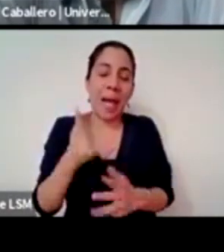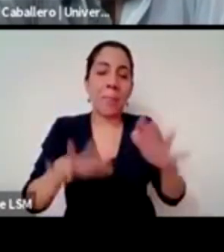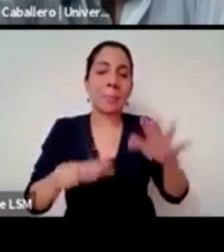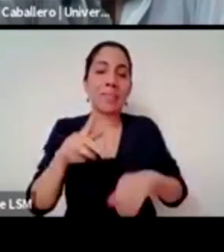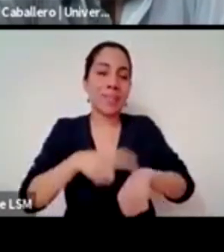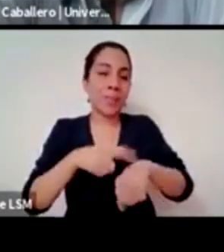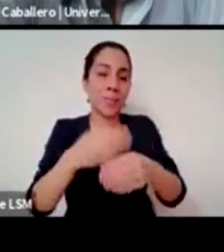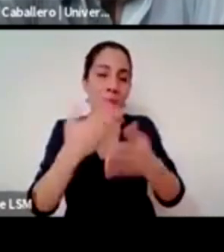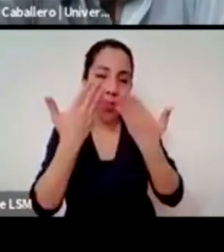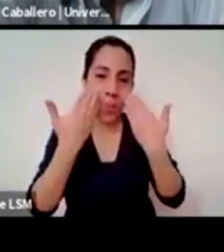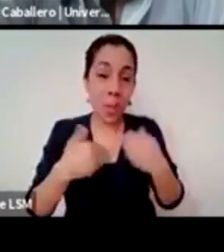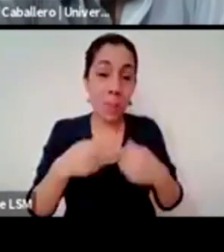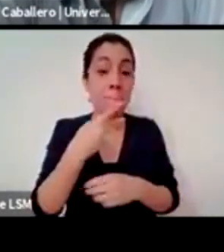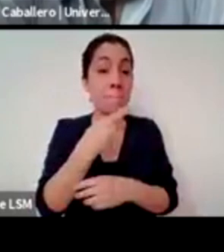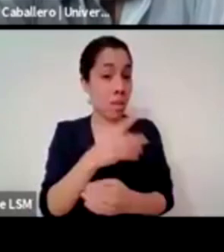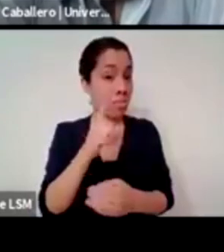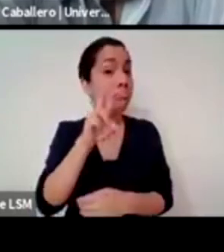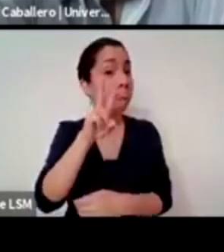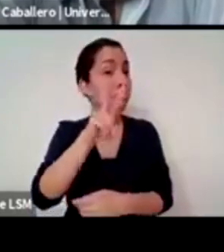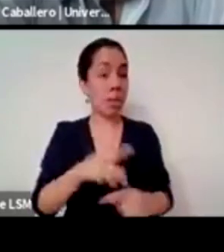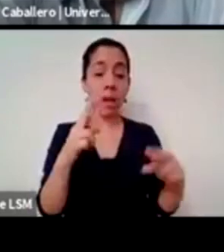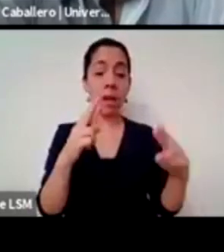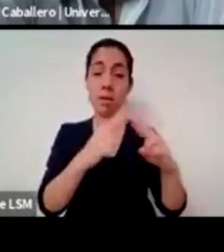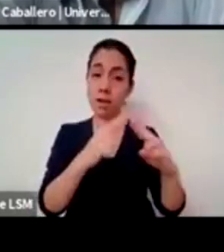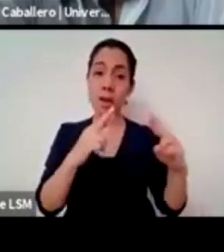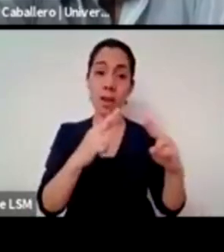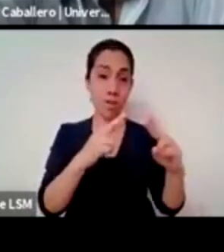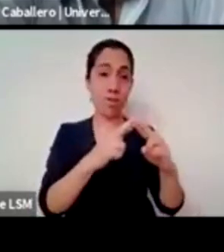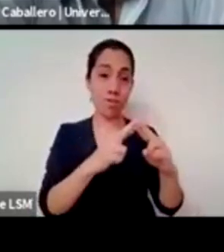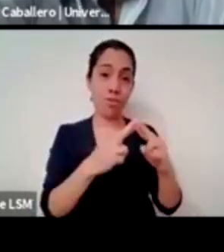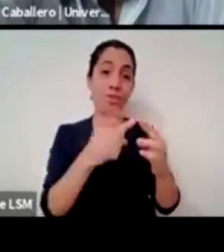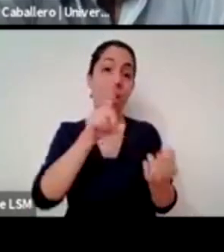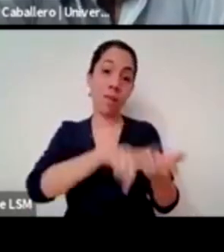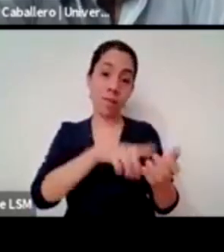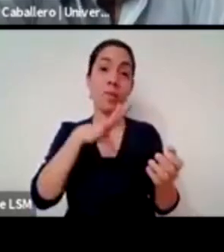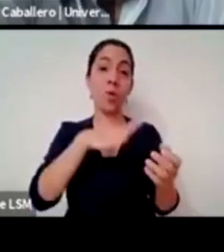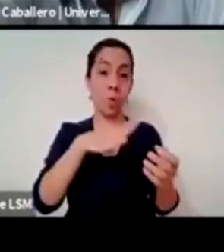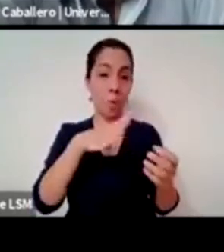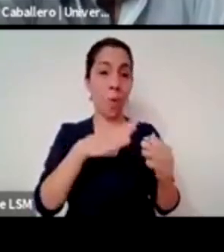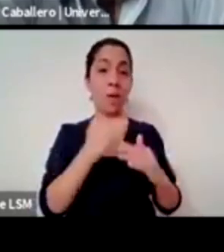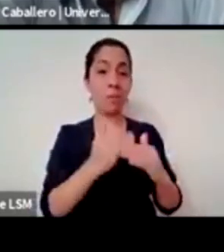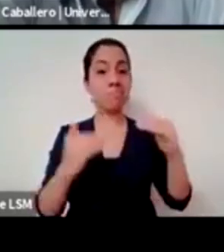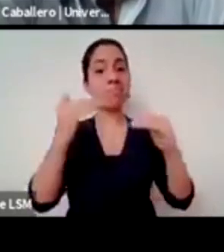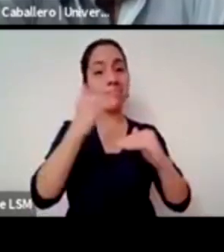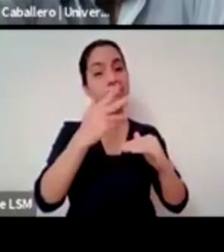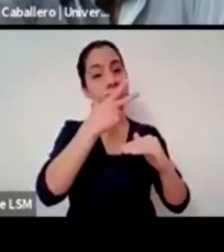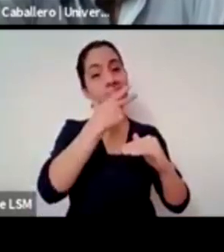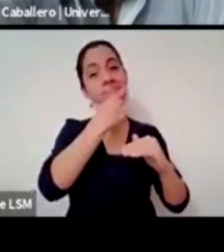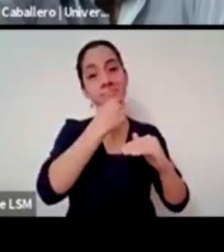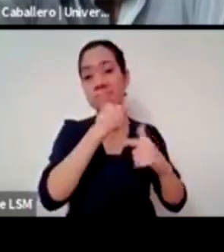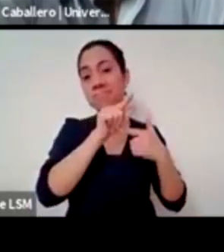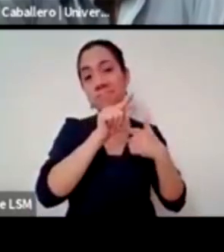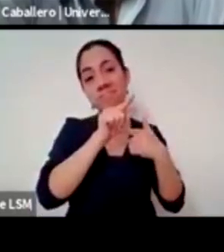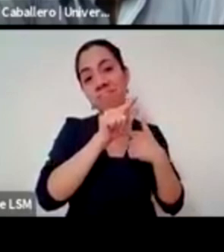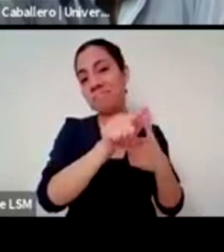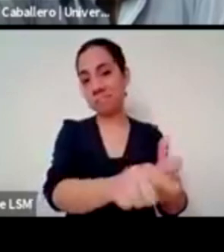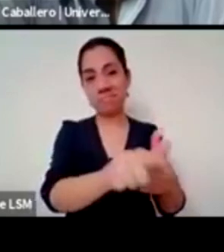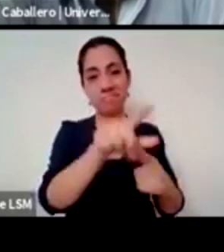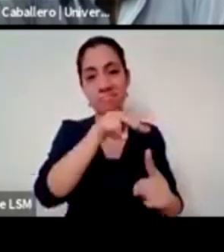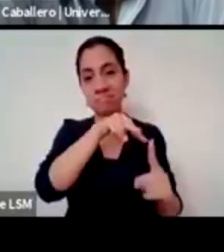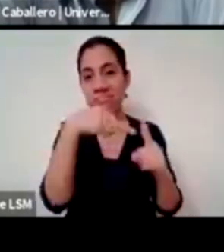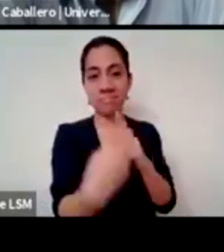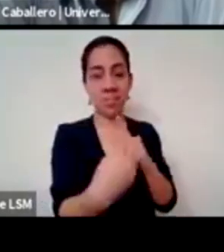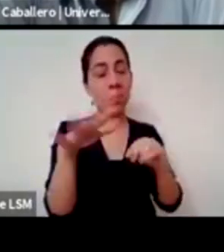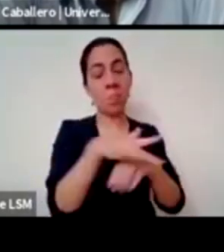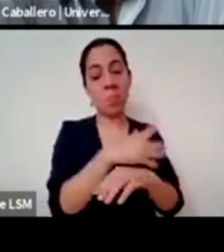patriarcal que tenemos y que alimenta y realimenta y reconfigura la desigualdad de género las